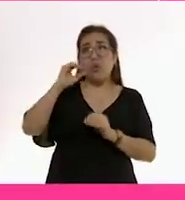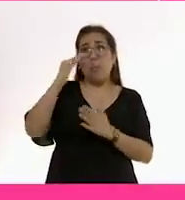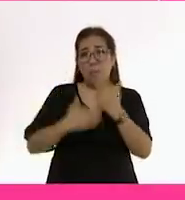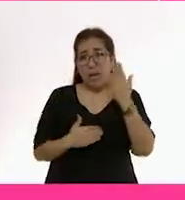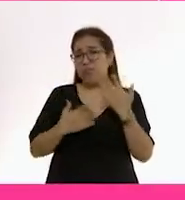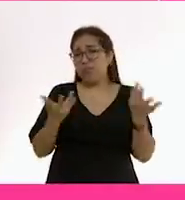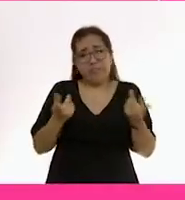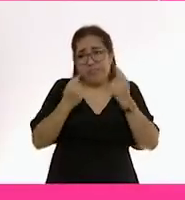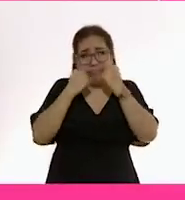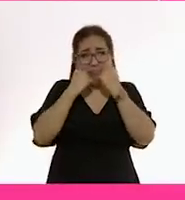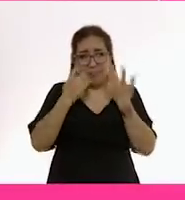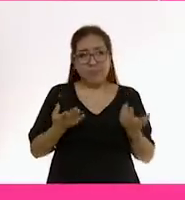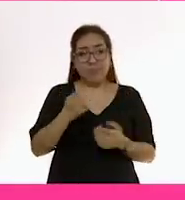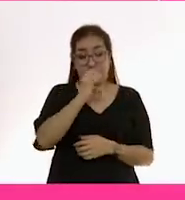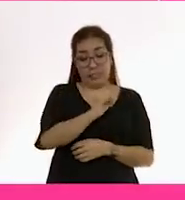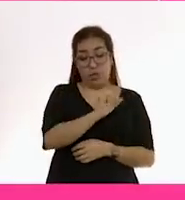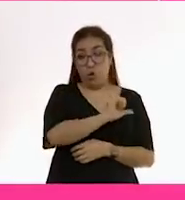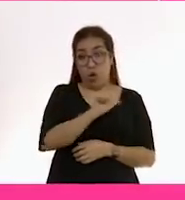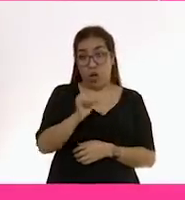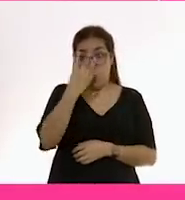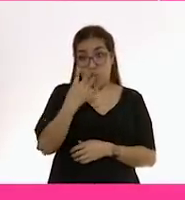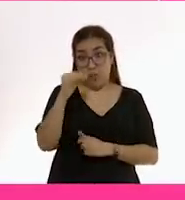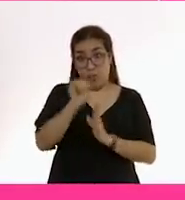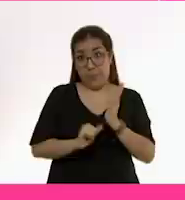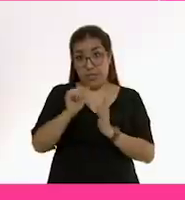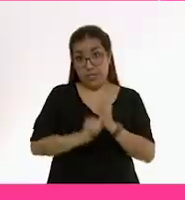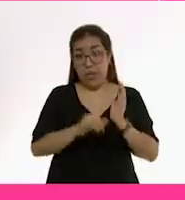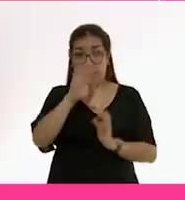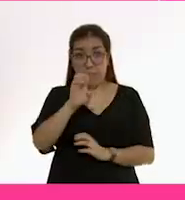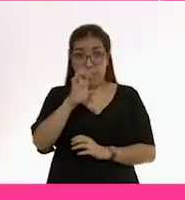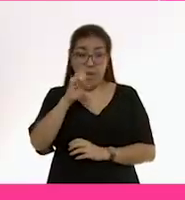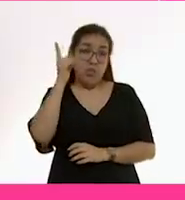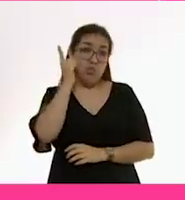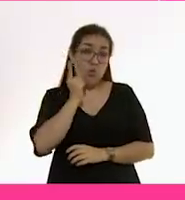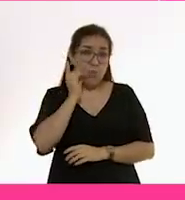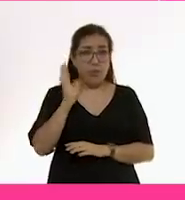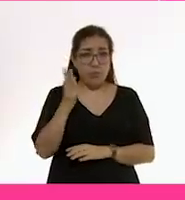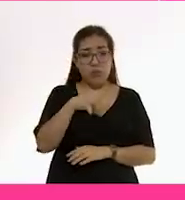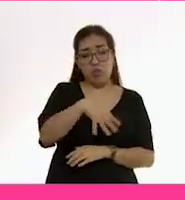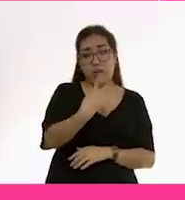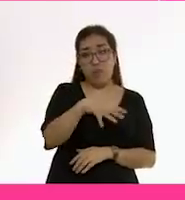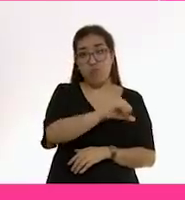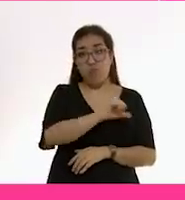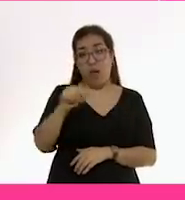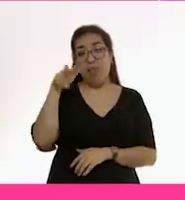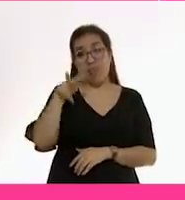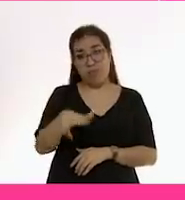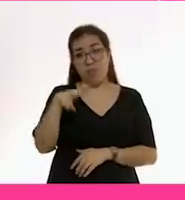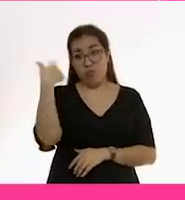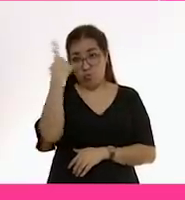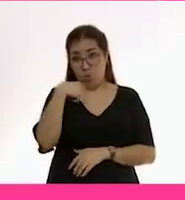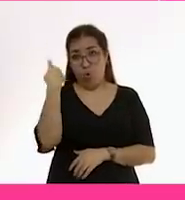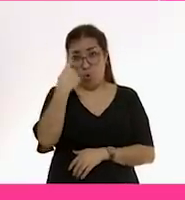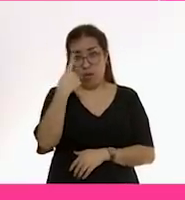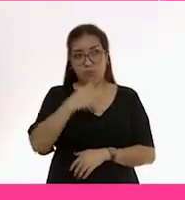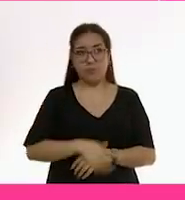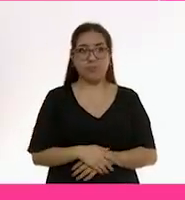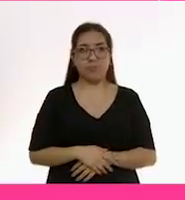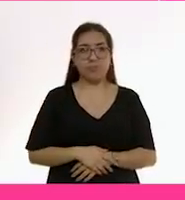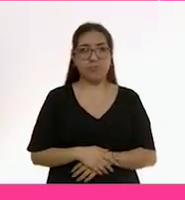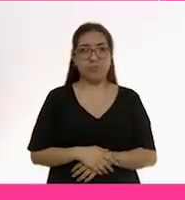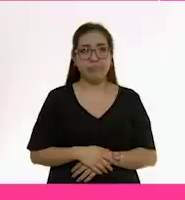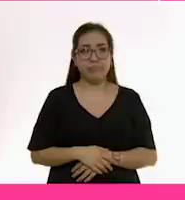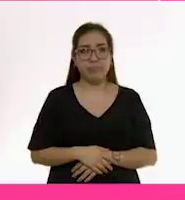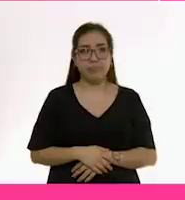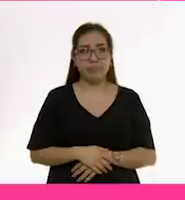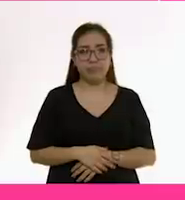Entre los cero y los cuatro meses, los bebés duermen más o menos entre 14 y hasta 18 horas. En realidad no hay tal cosa